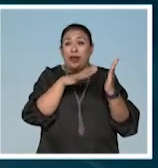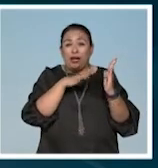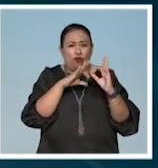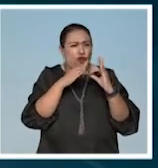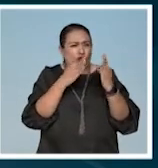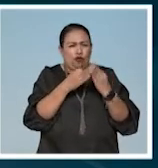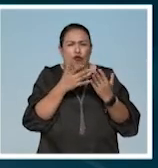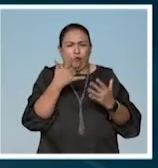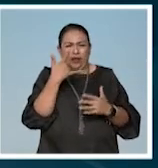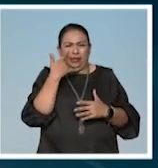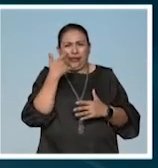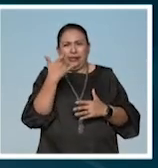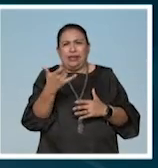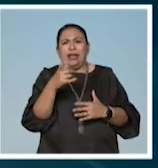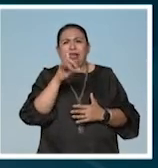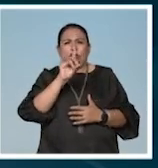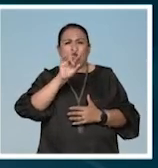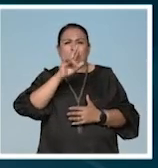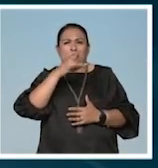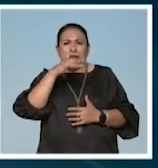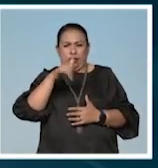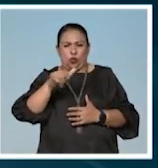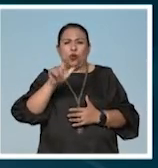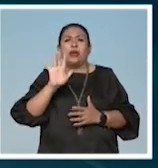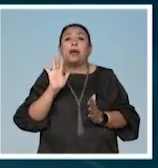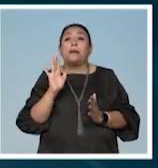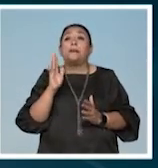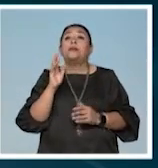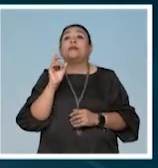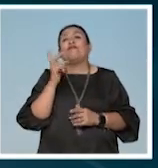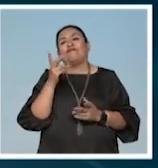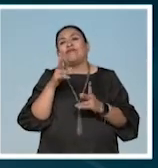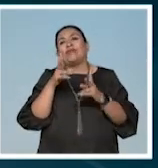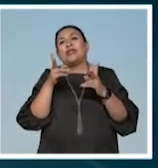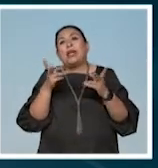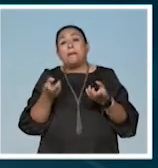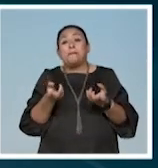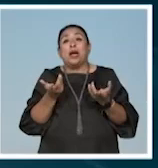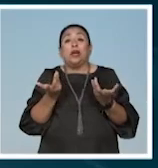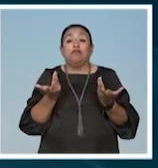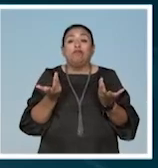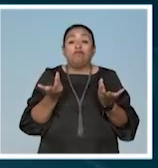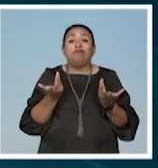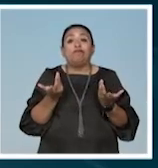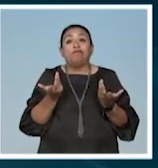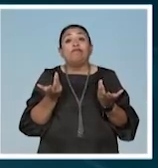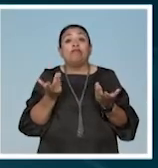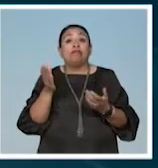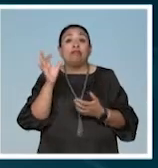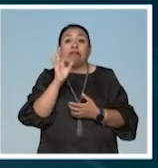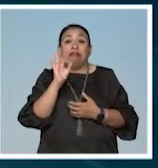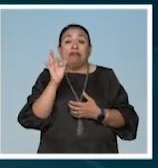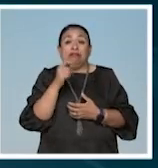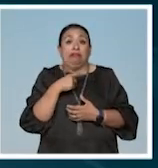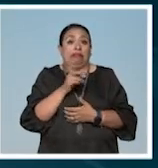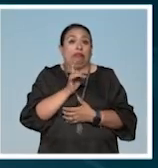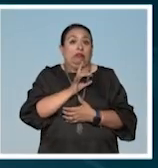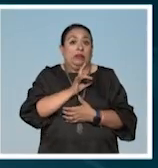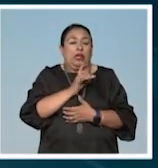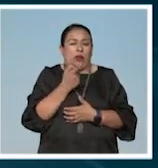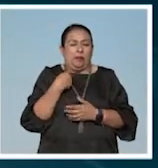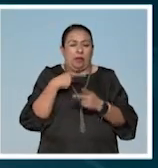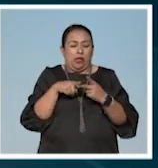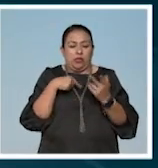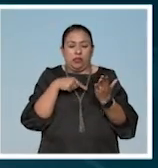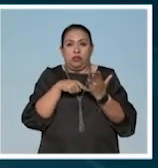formato muy extraño a nivel dramatúrgico para empezar y trata una temática que tal vez me dio un poco de miedo al